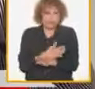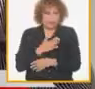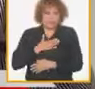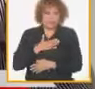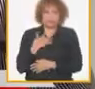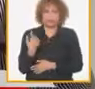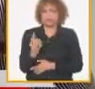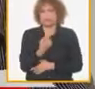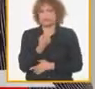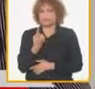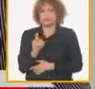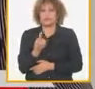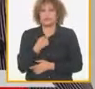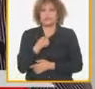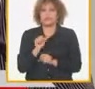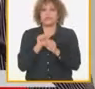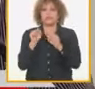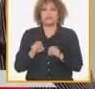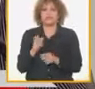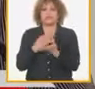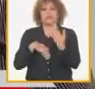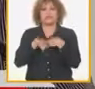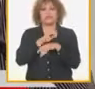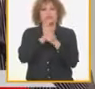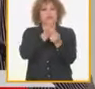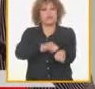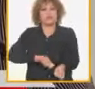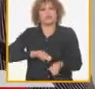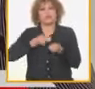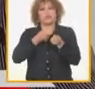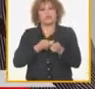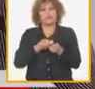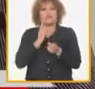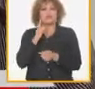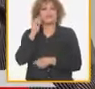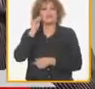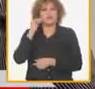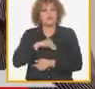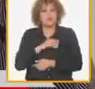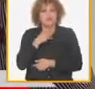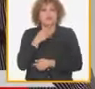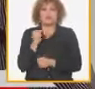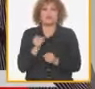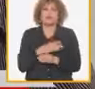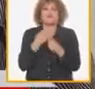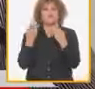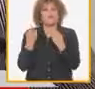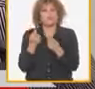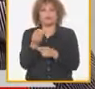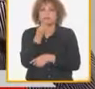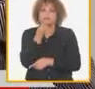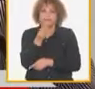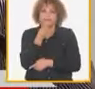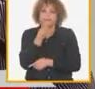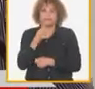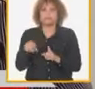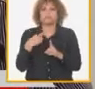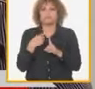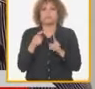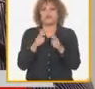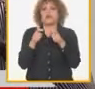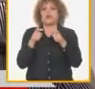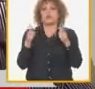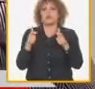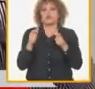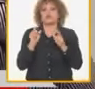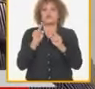como sistema y ministerio de la agricultura la falta todavía de alimento y el incremento que tenemos que lograr con